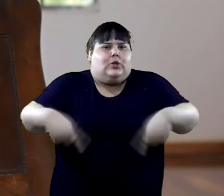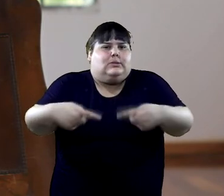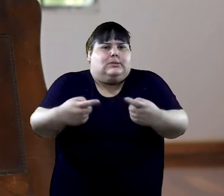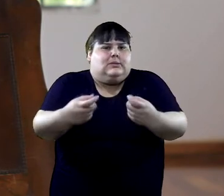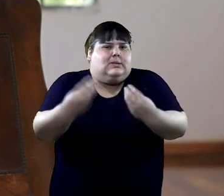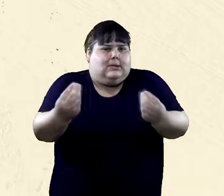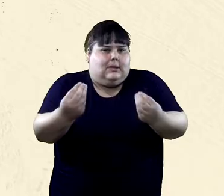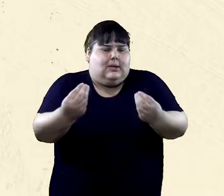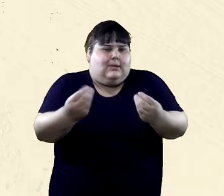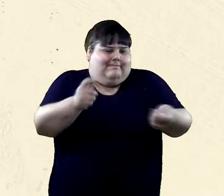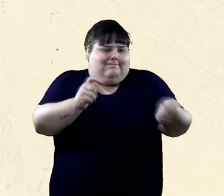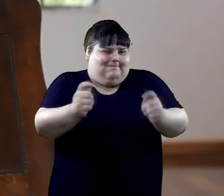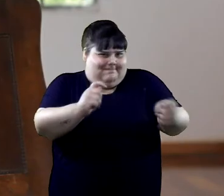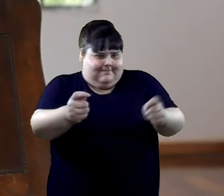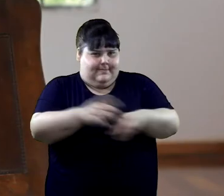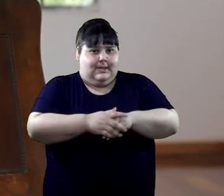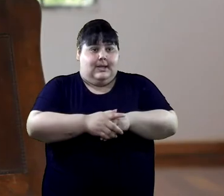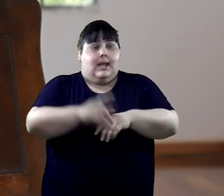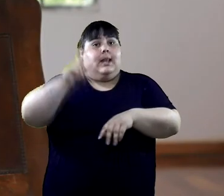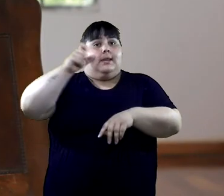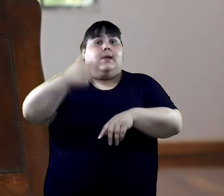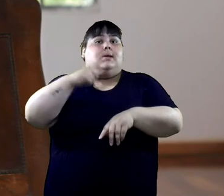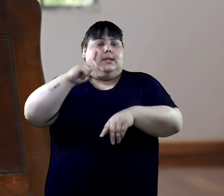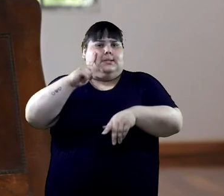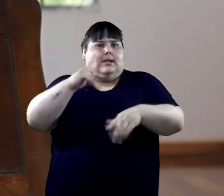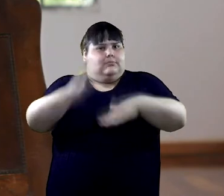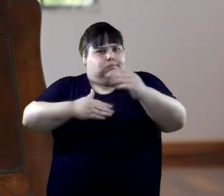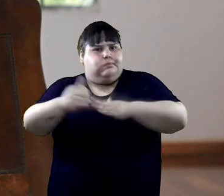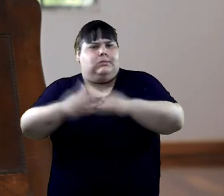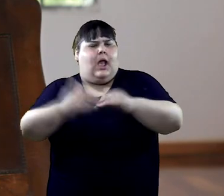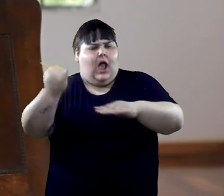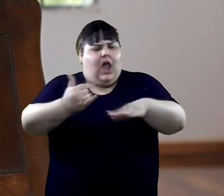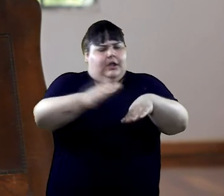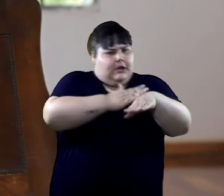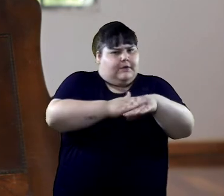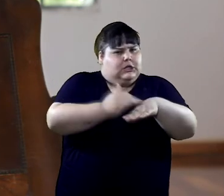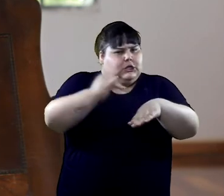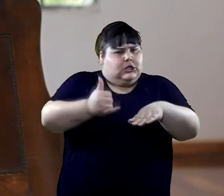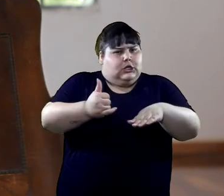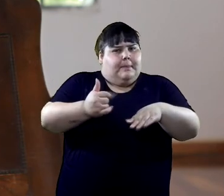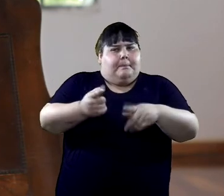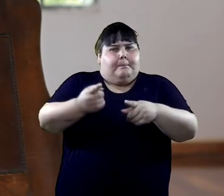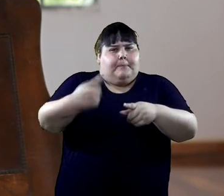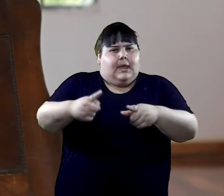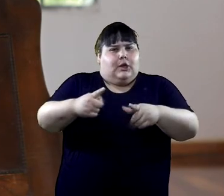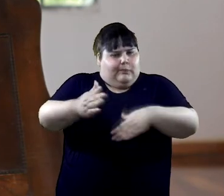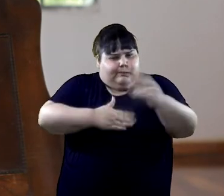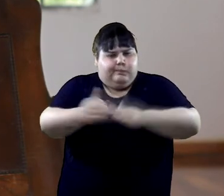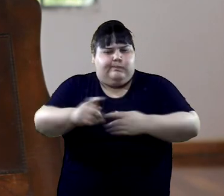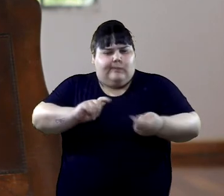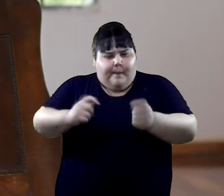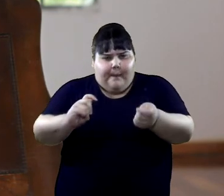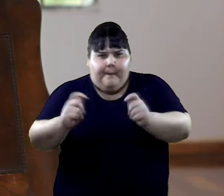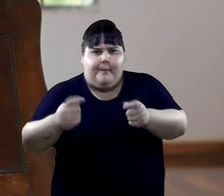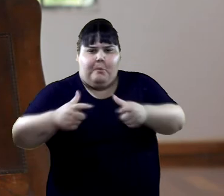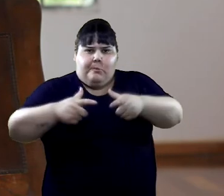alumnado. Yo creo que se va haciendo. Tiene una base, pero también tiene que crecer y tiene